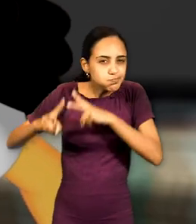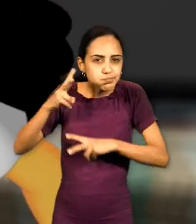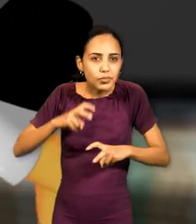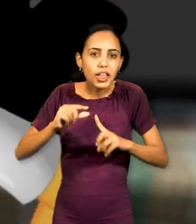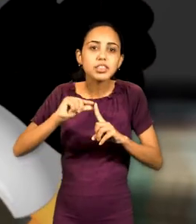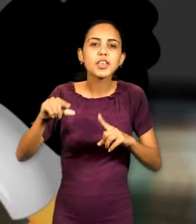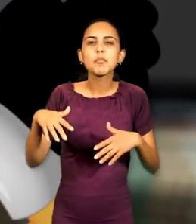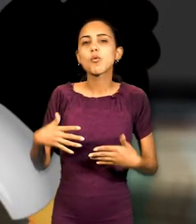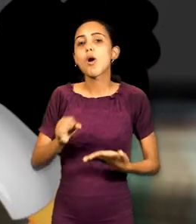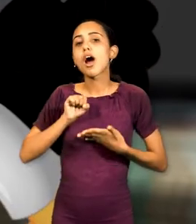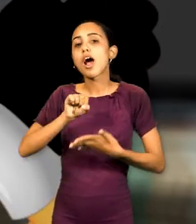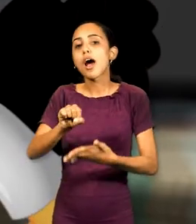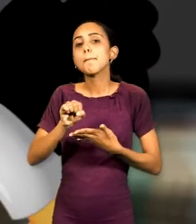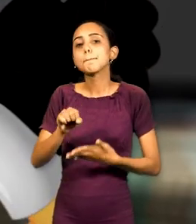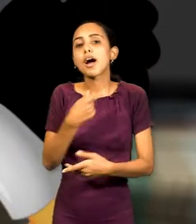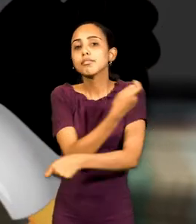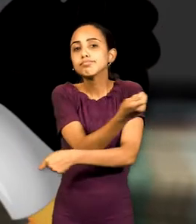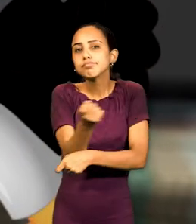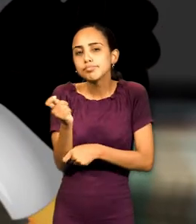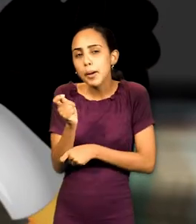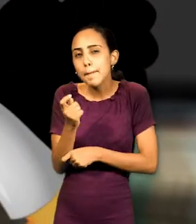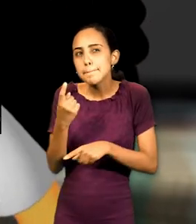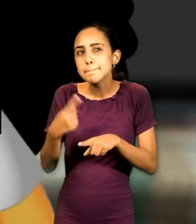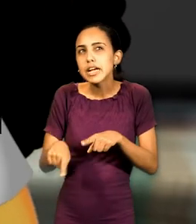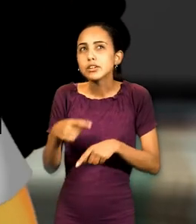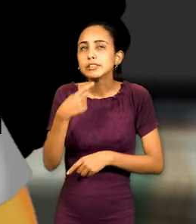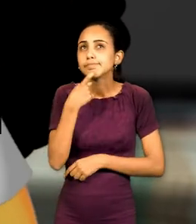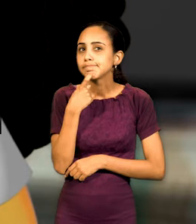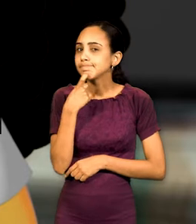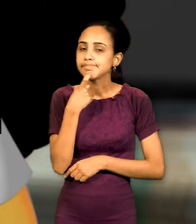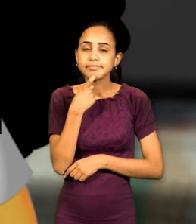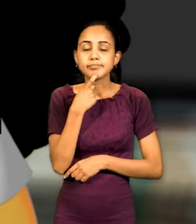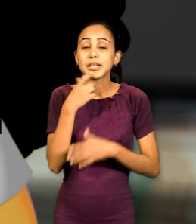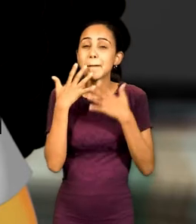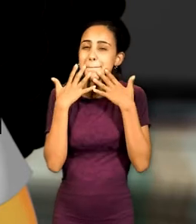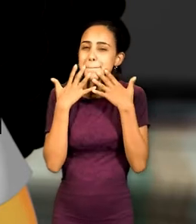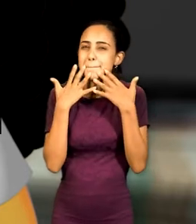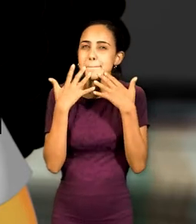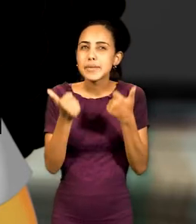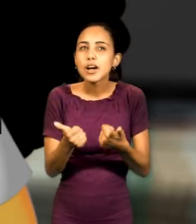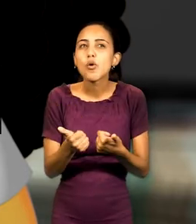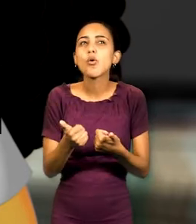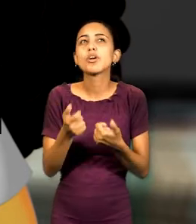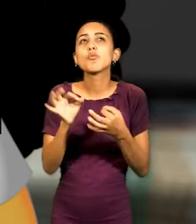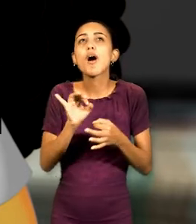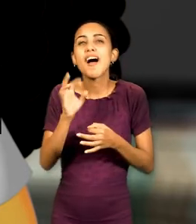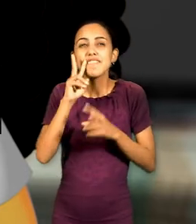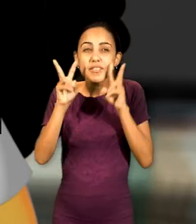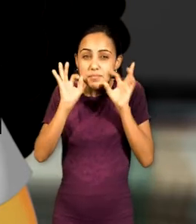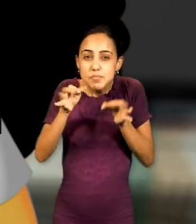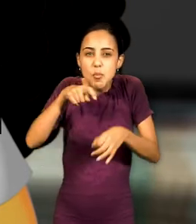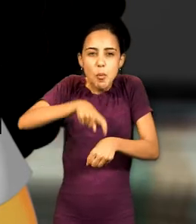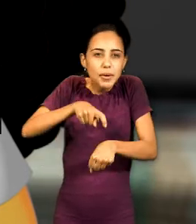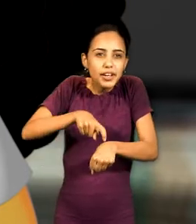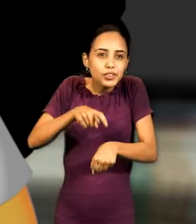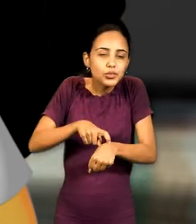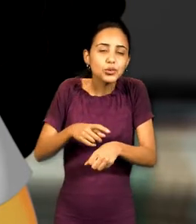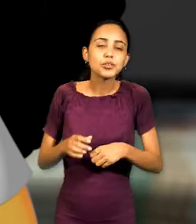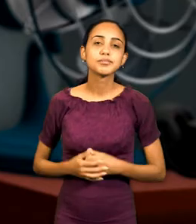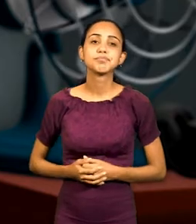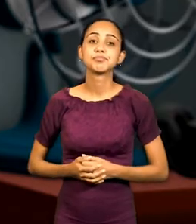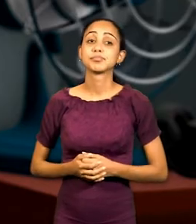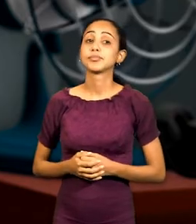investigar sobre la campaña de alfabetización. Aunque me hubiera gustado muchísimo haber vivido ese momento.